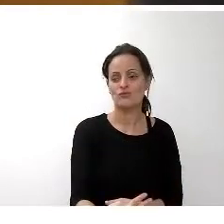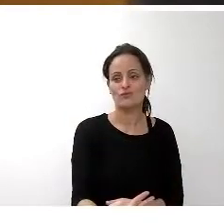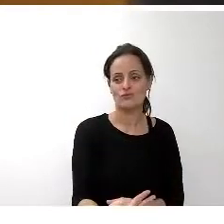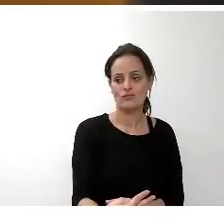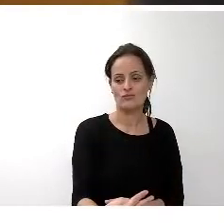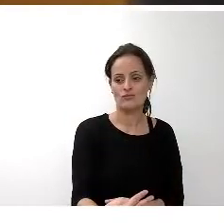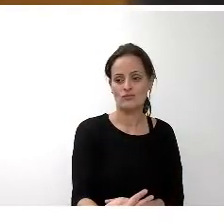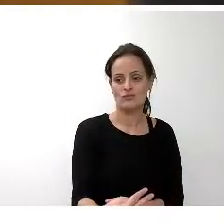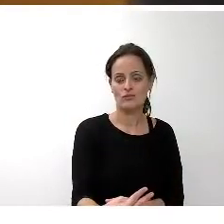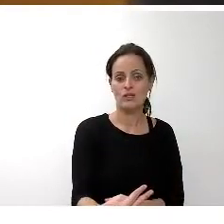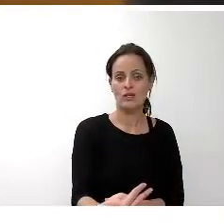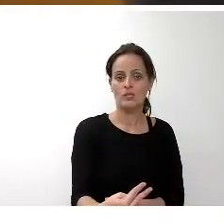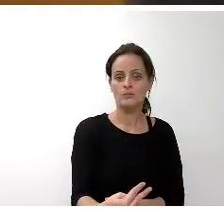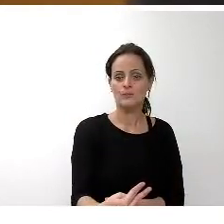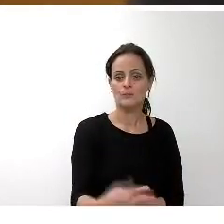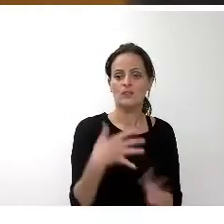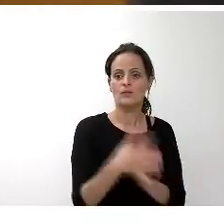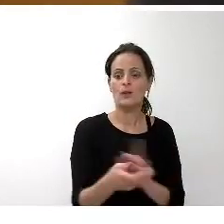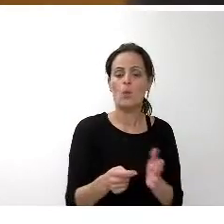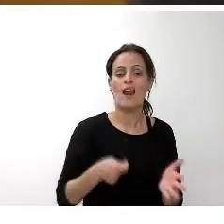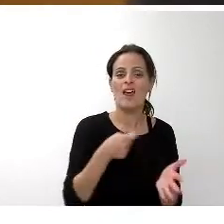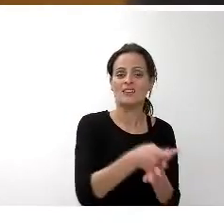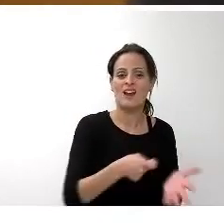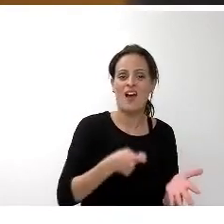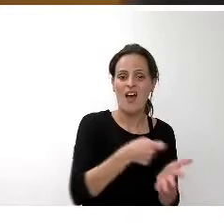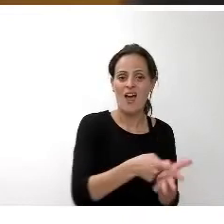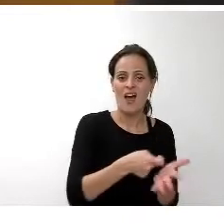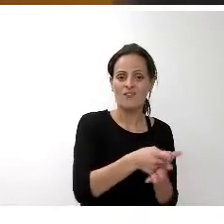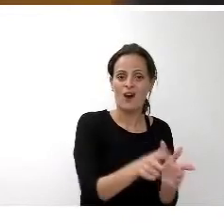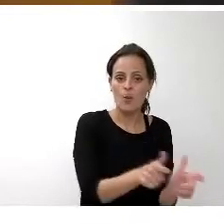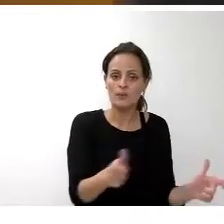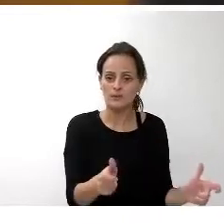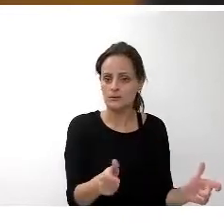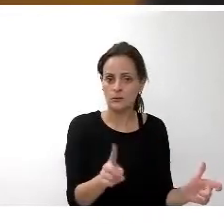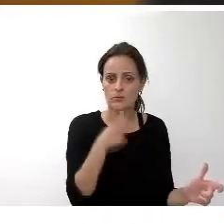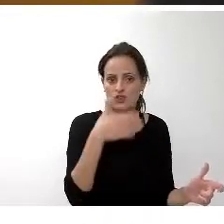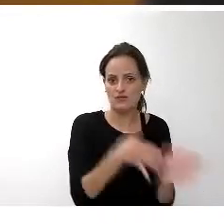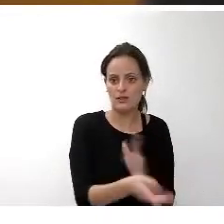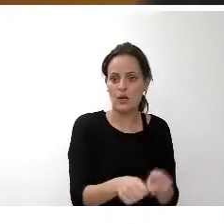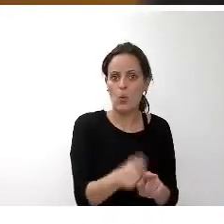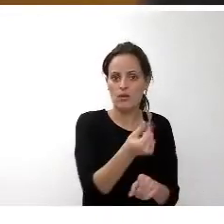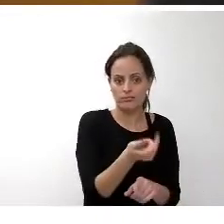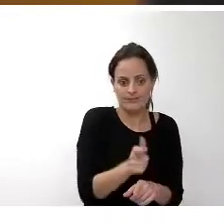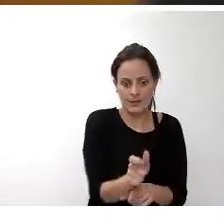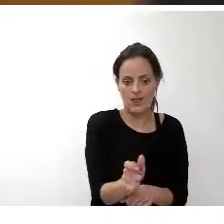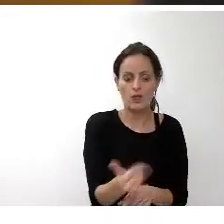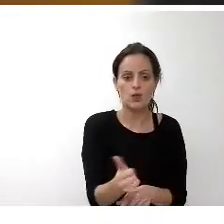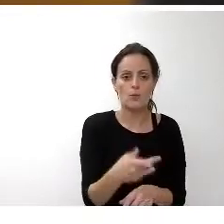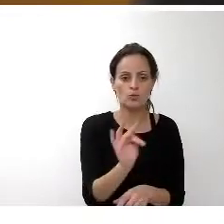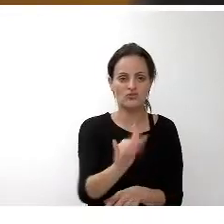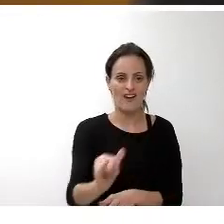No tanto porque las entregas a cuenta aumenten, que disminuyen 1,9, sino porque hay una liquidación positiva en la participación en tributo al Estado del 2014